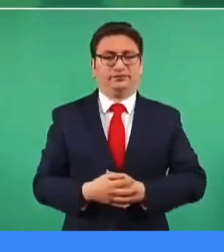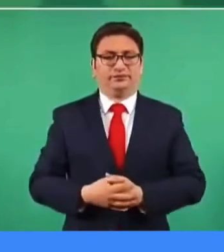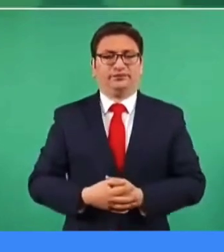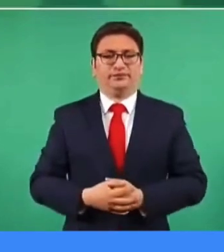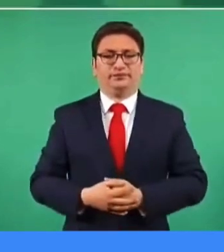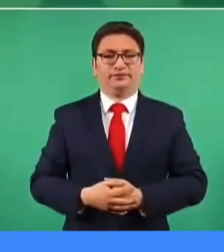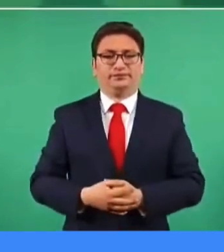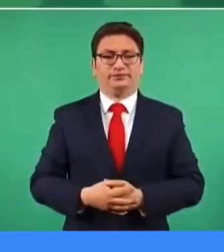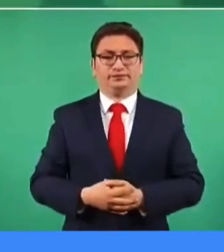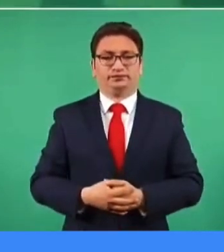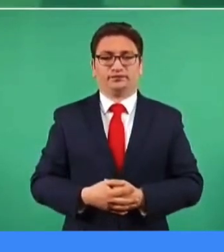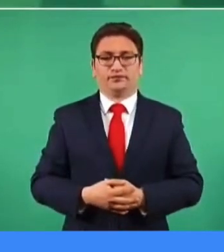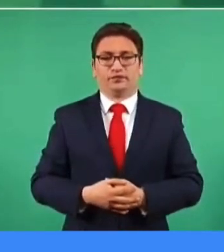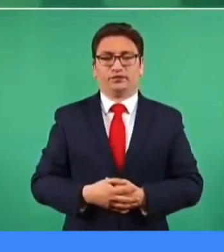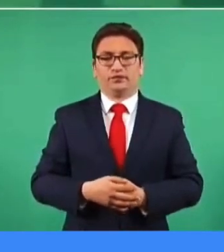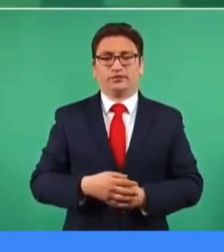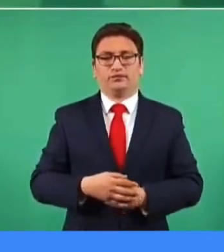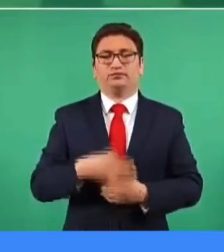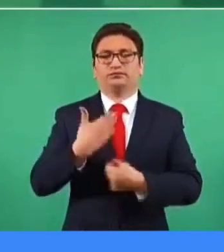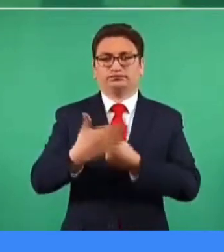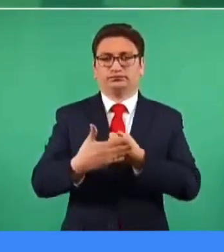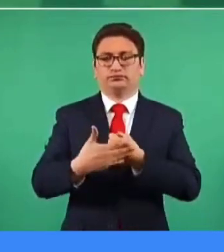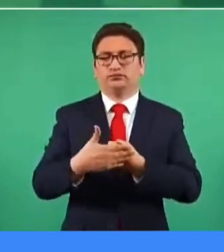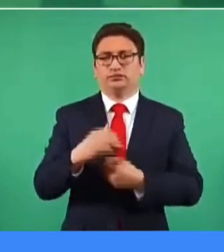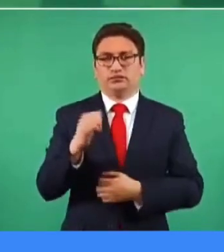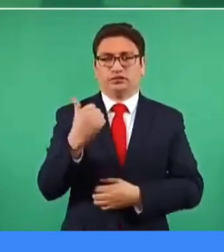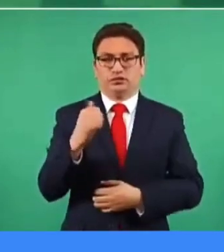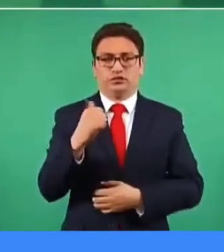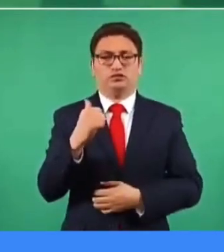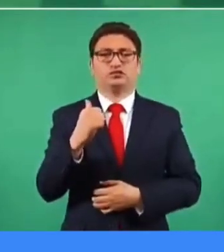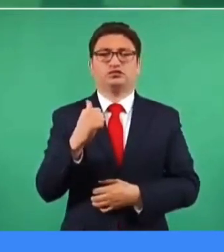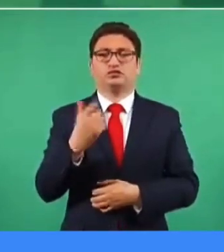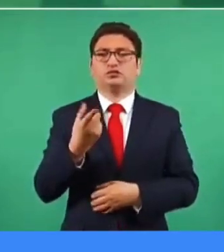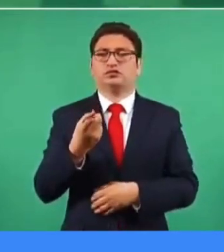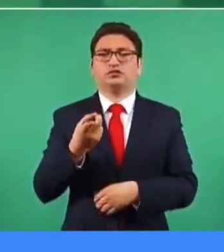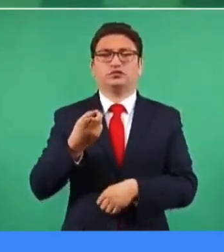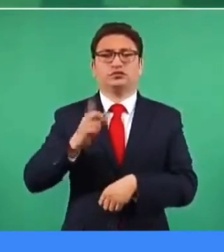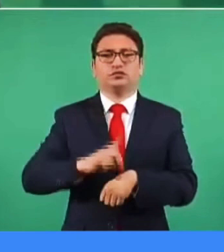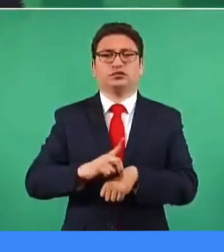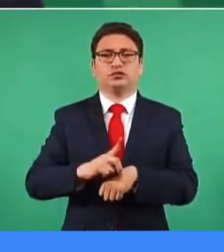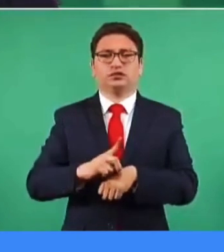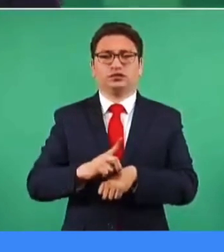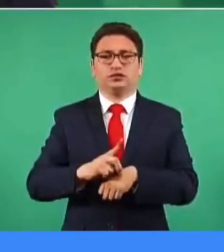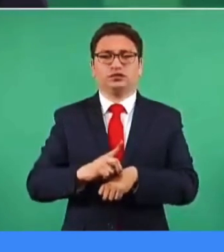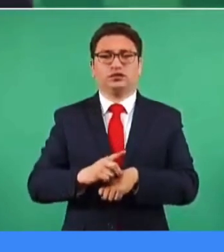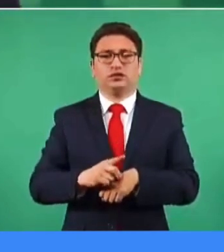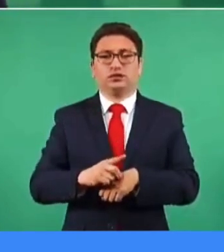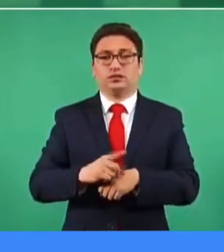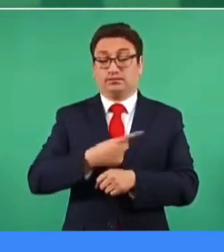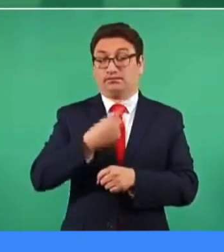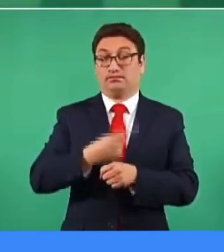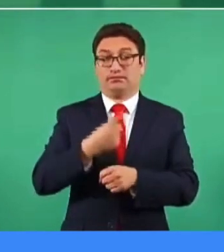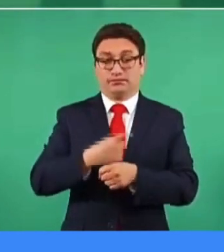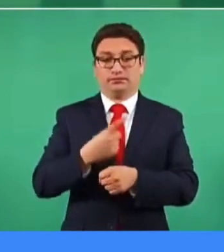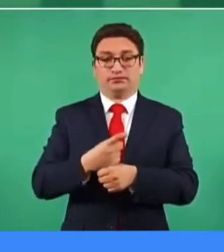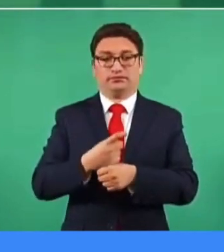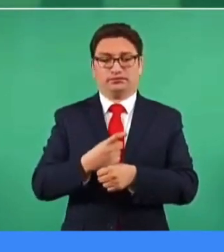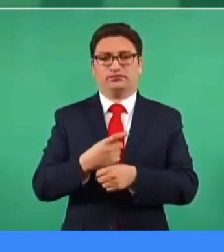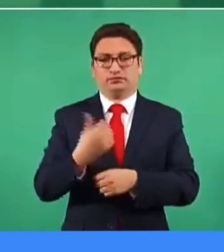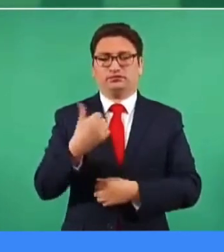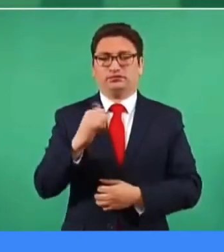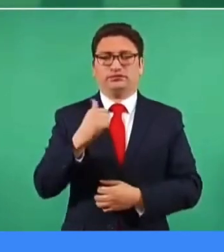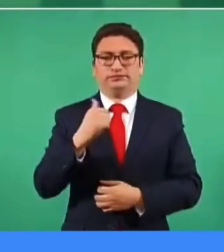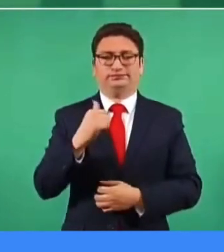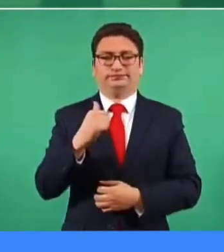en agosto, es el día primero de